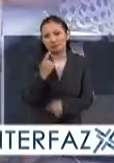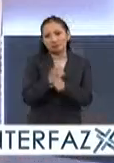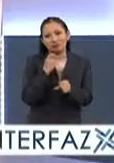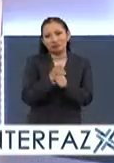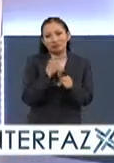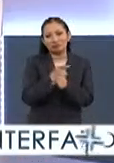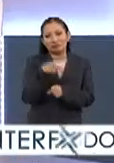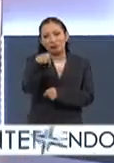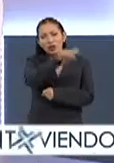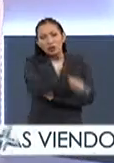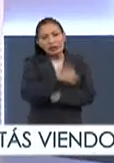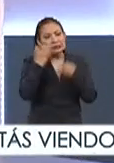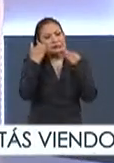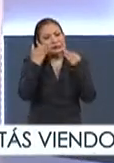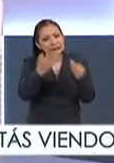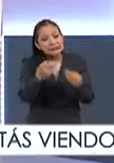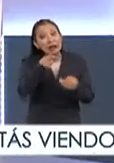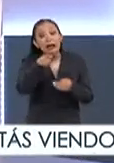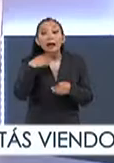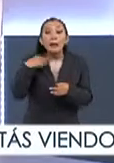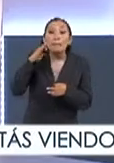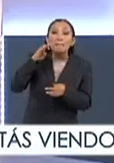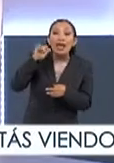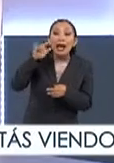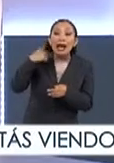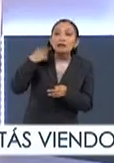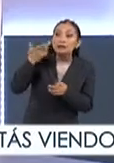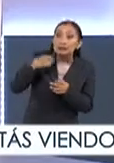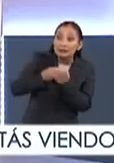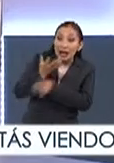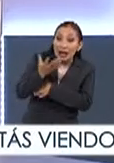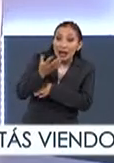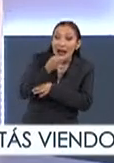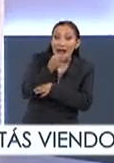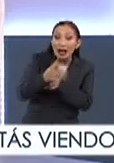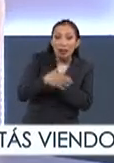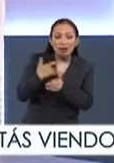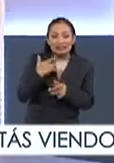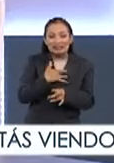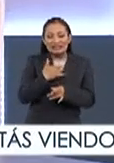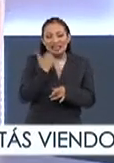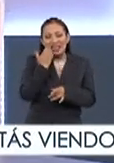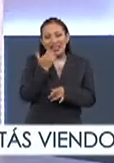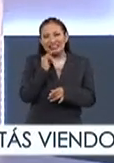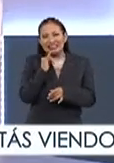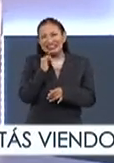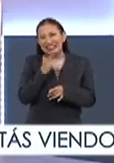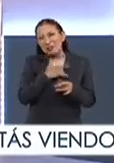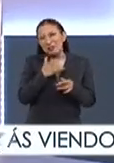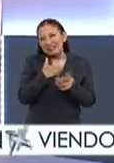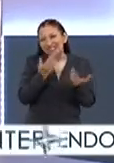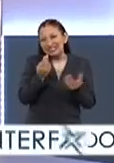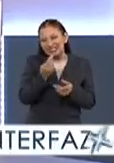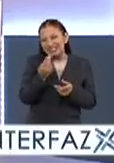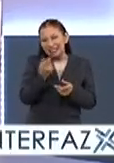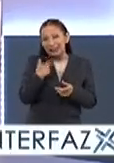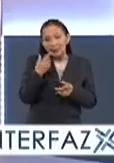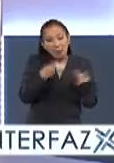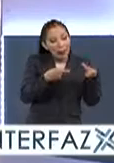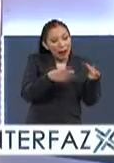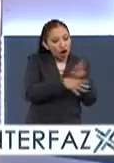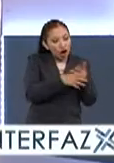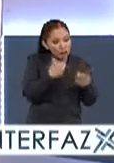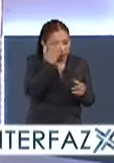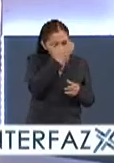primero que nada, que estén al pendiente de las becas. Que desde, o sea, si ya tienen como que la cosquillita de querer irse, que empiecen a preparar sus